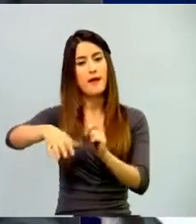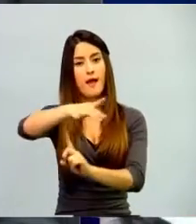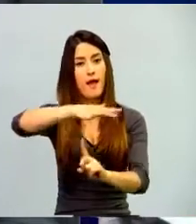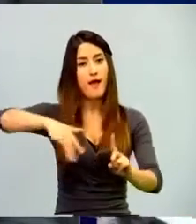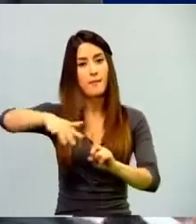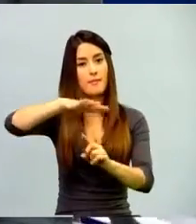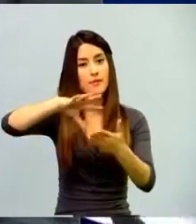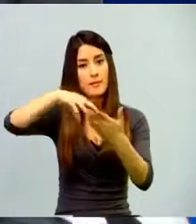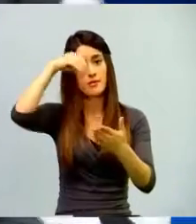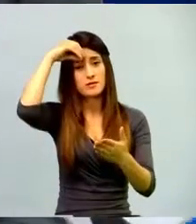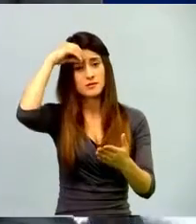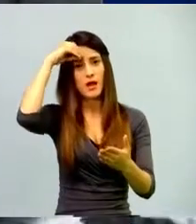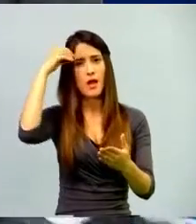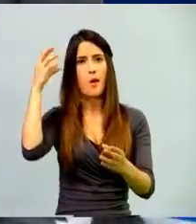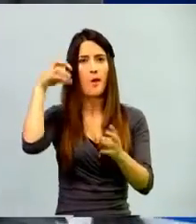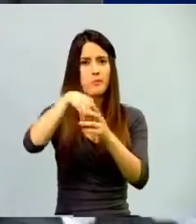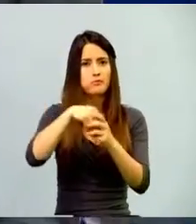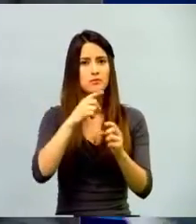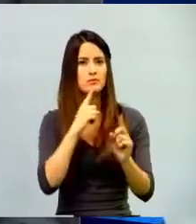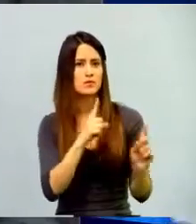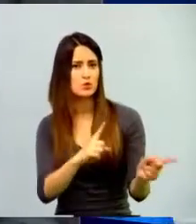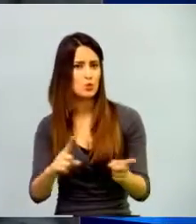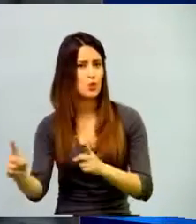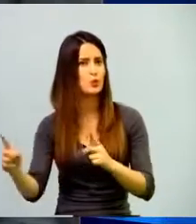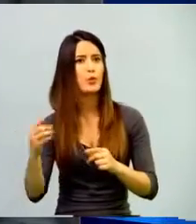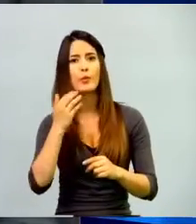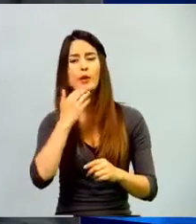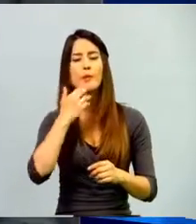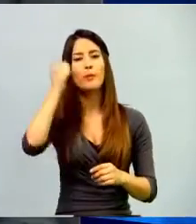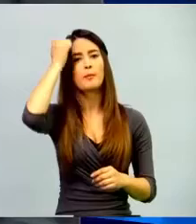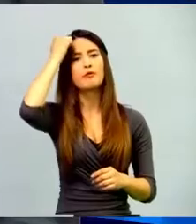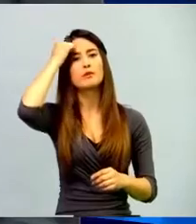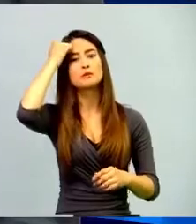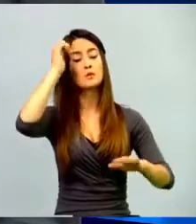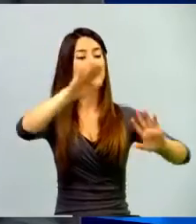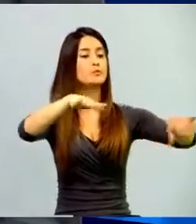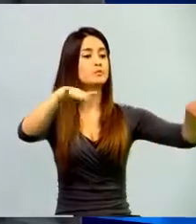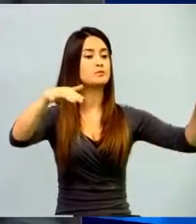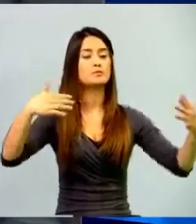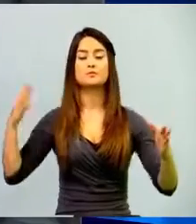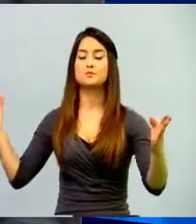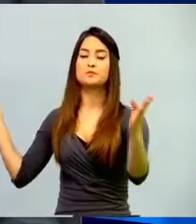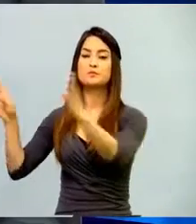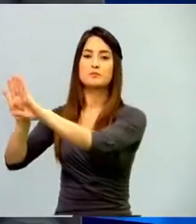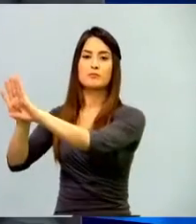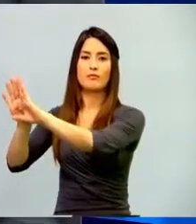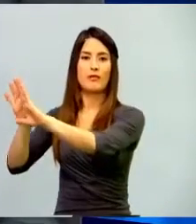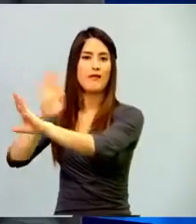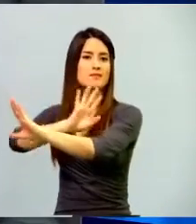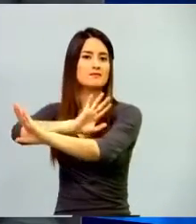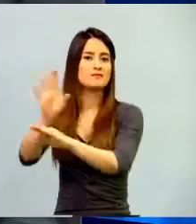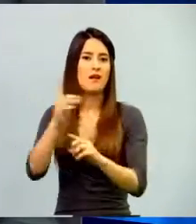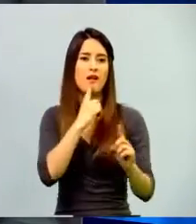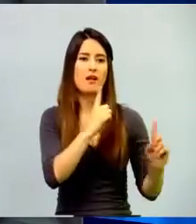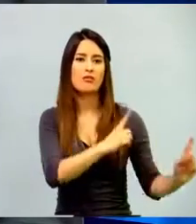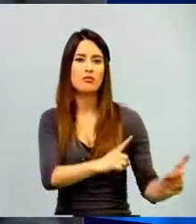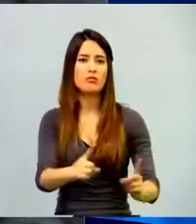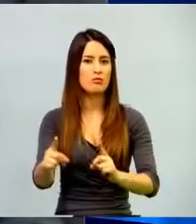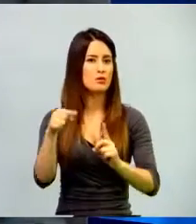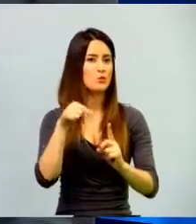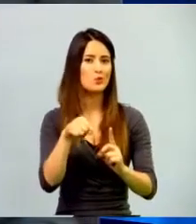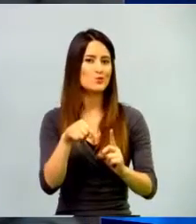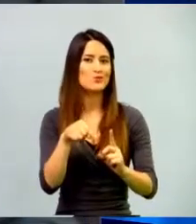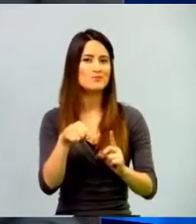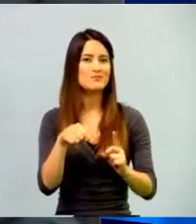discursos tácitos. Desde que el profesor decide cerrar una puerta al salón, ya hay discursos tácitos a los cuales casi no les ponemos